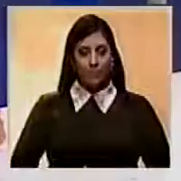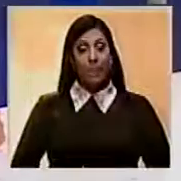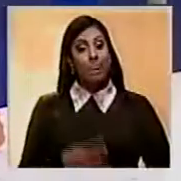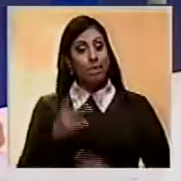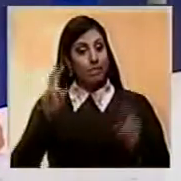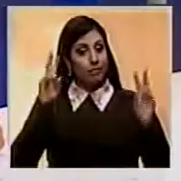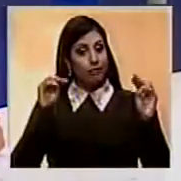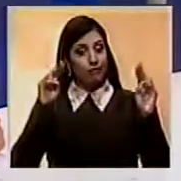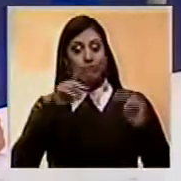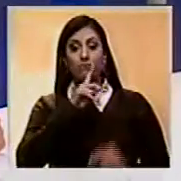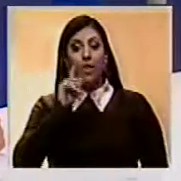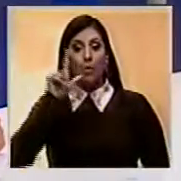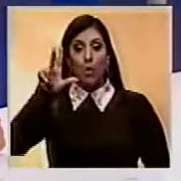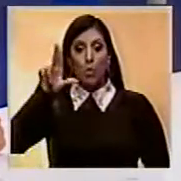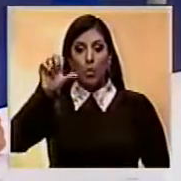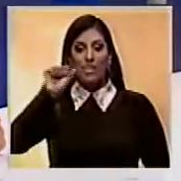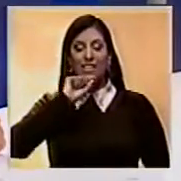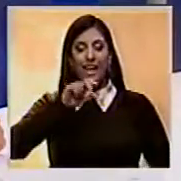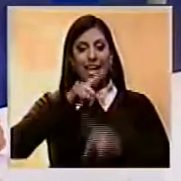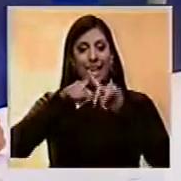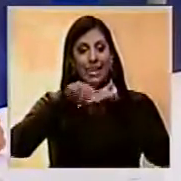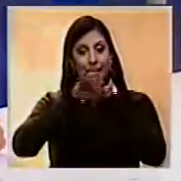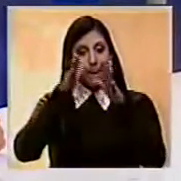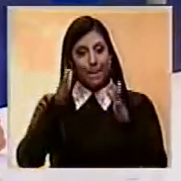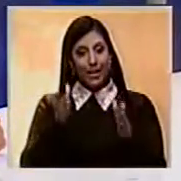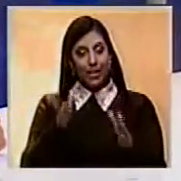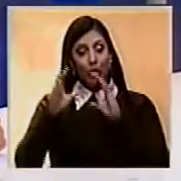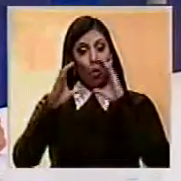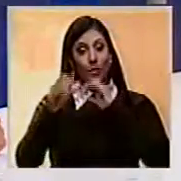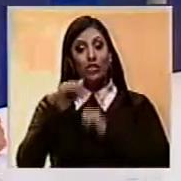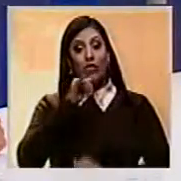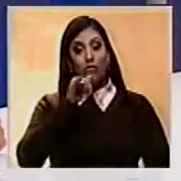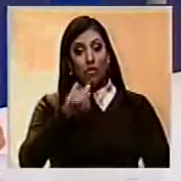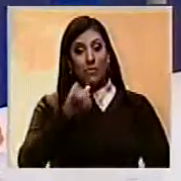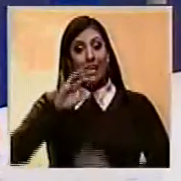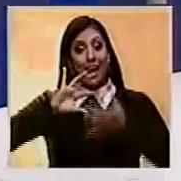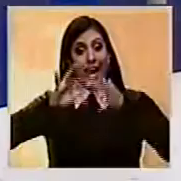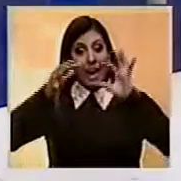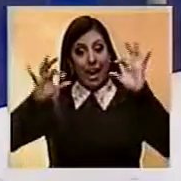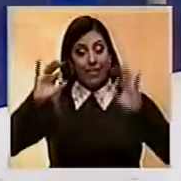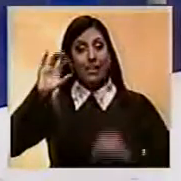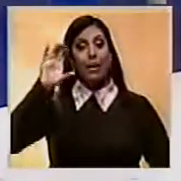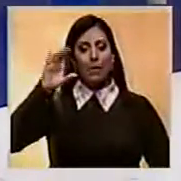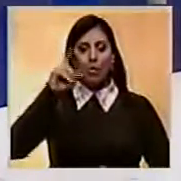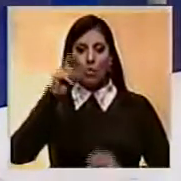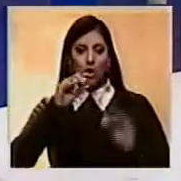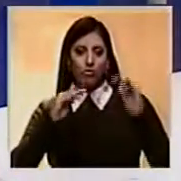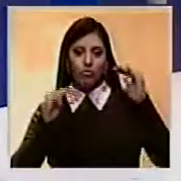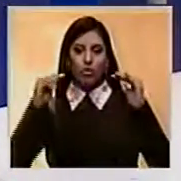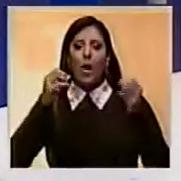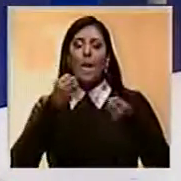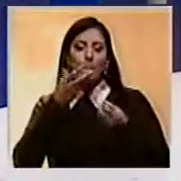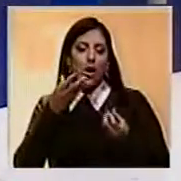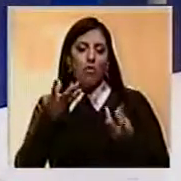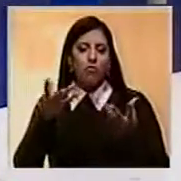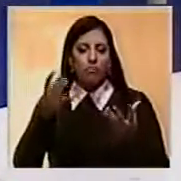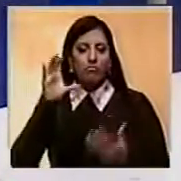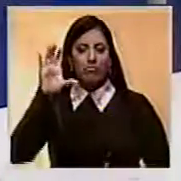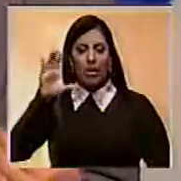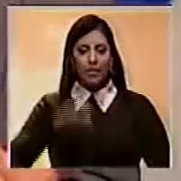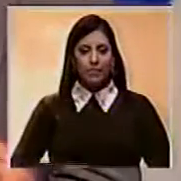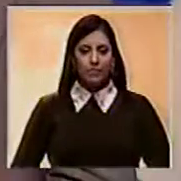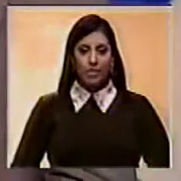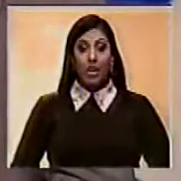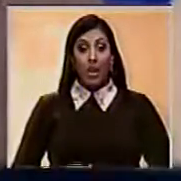Según Luis José Marcano, ex ministro de Comunicación e Información, las cadenas nacionales se buscan equilibrar el suministro de información en el país.